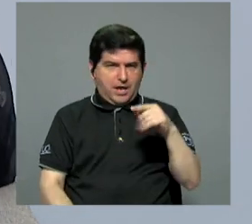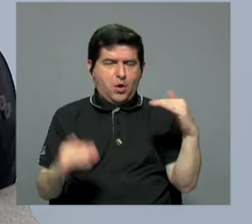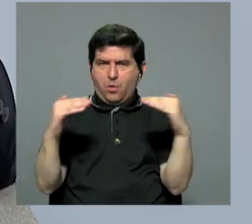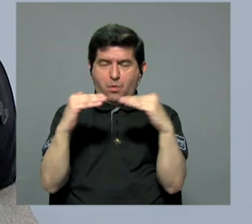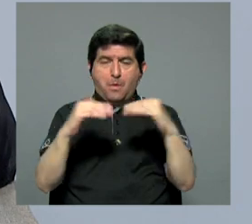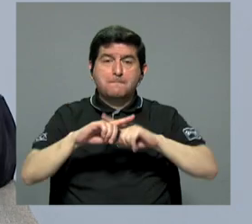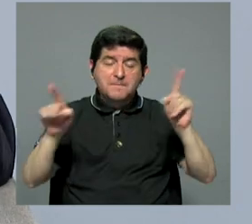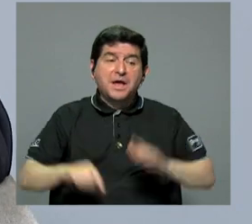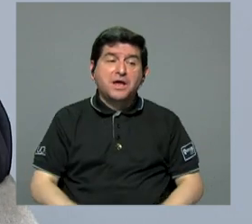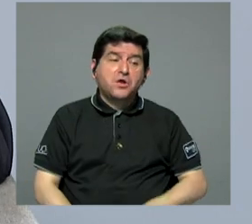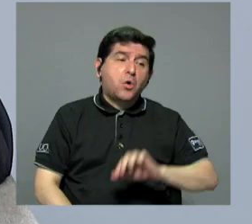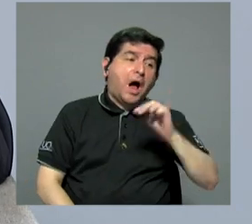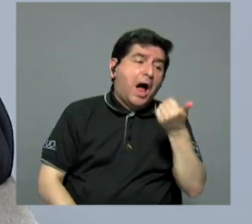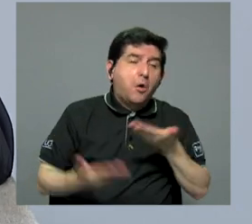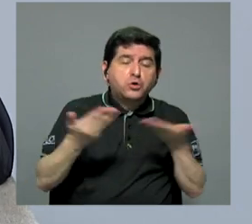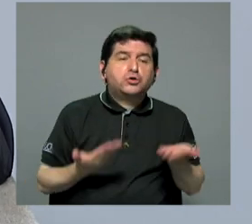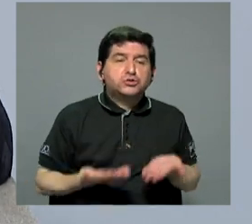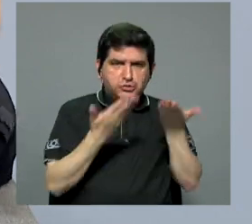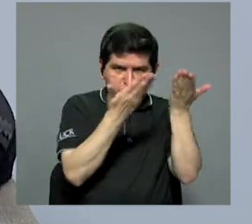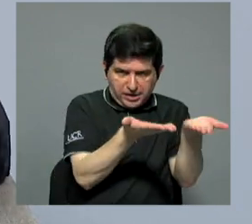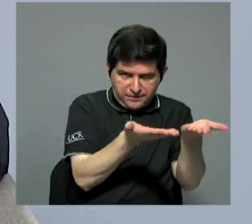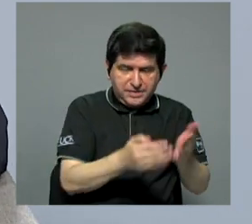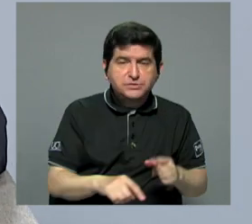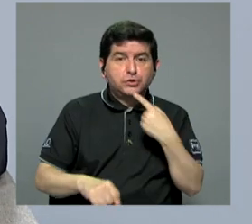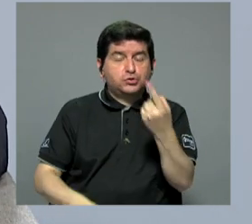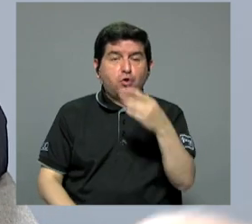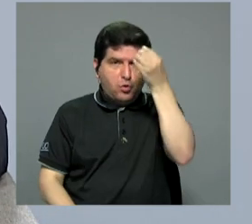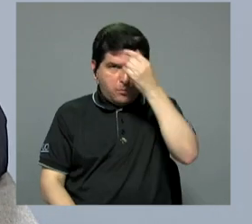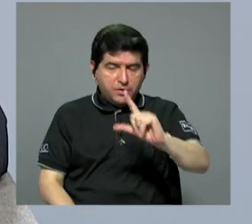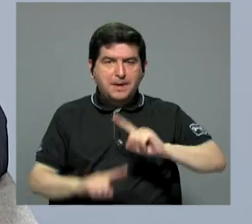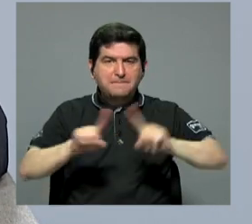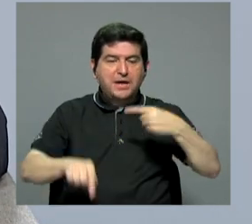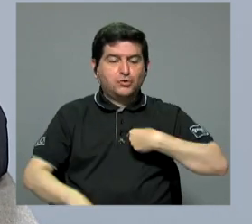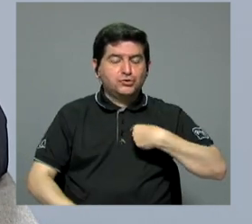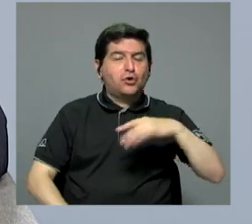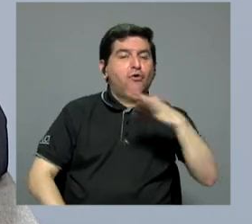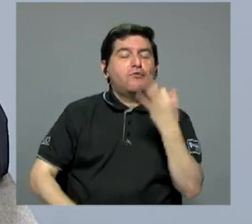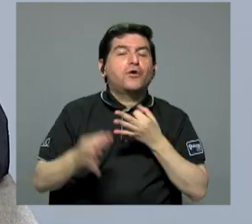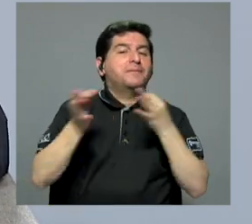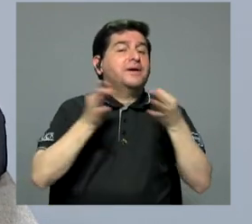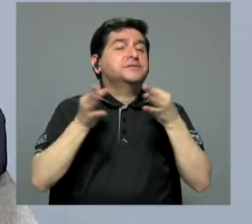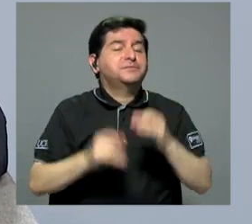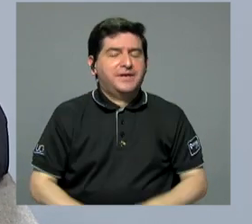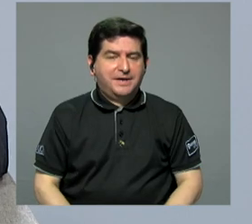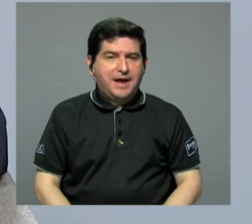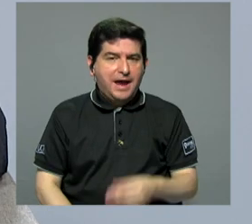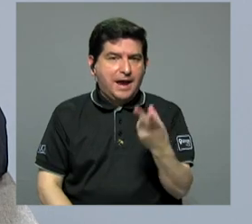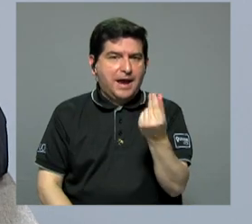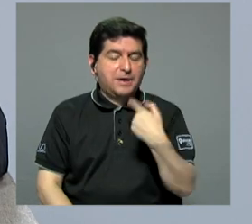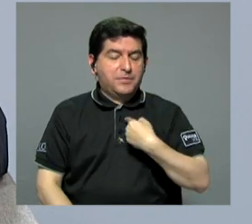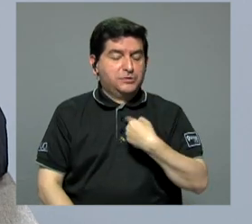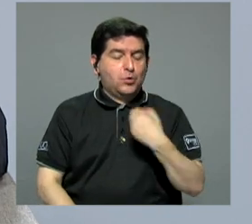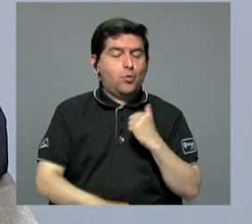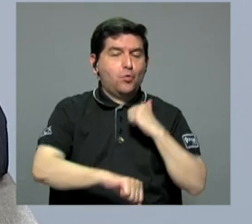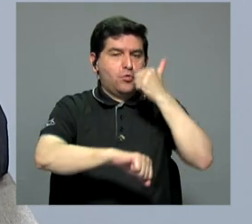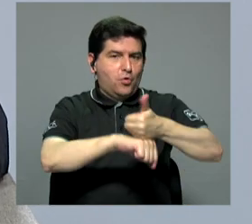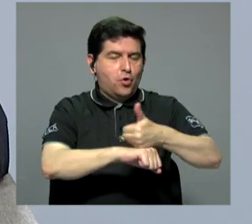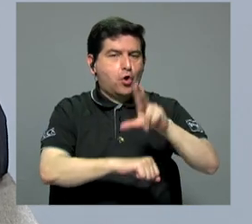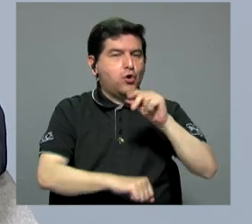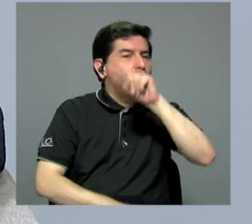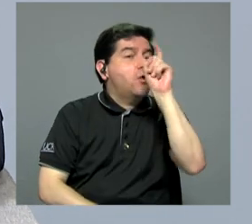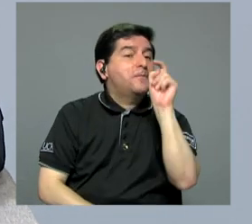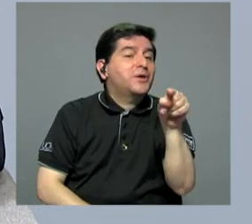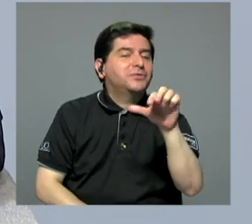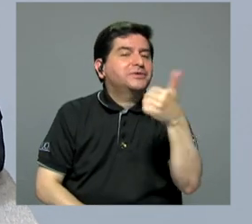nivel, de terciarizar, como dice don Oscar, pero la manera en que yo lo estoy diciendo, ¿verdad? Poniendo el precio nosotros como institución y no